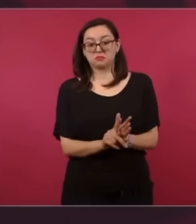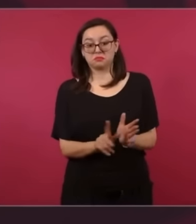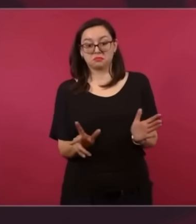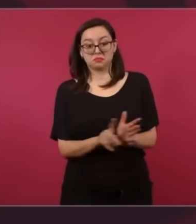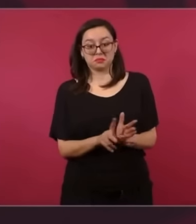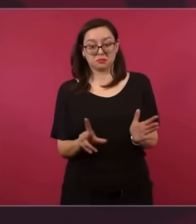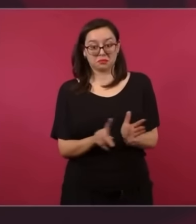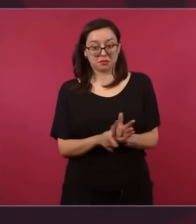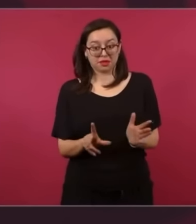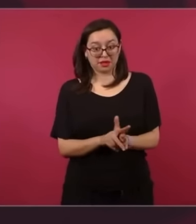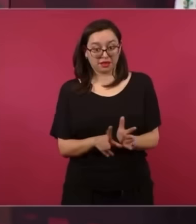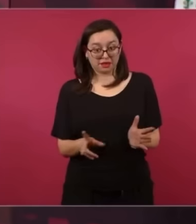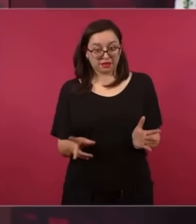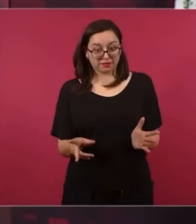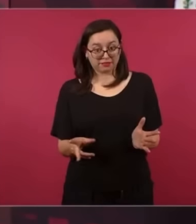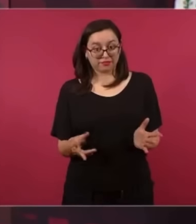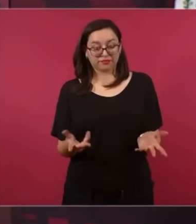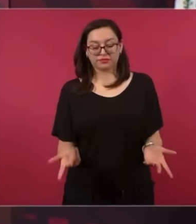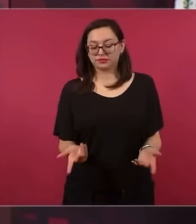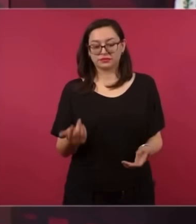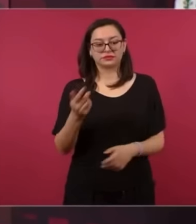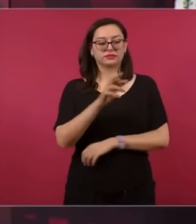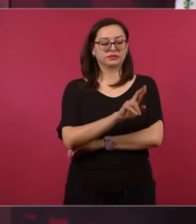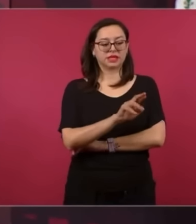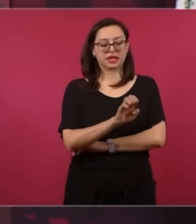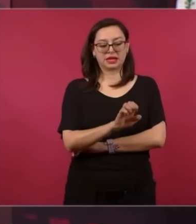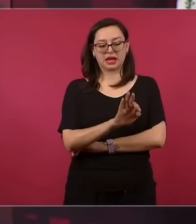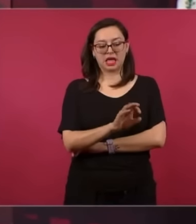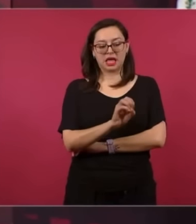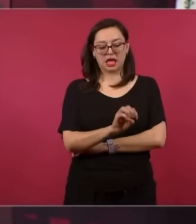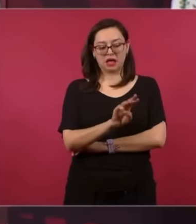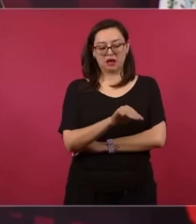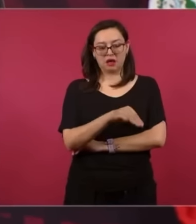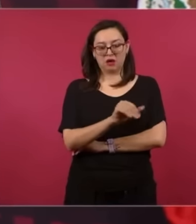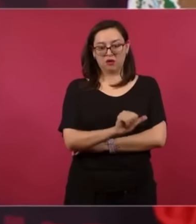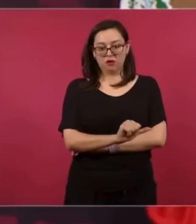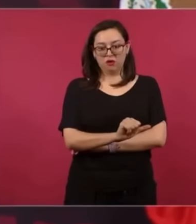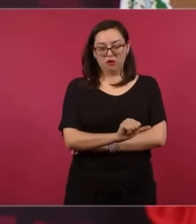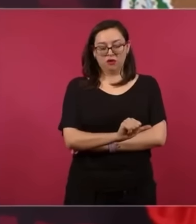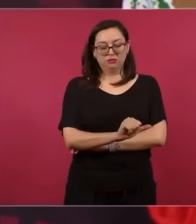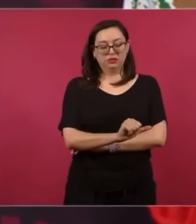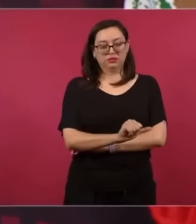hablamos del Reforma, pero hasta lo presumen.